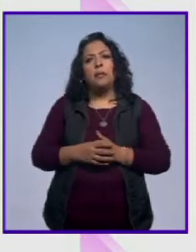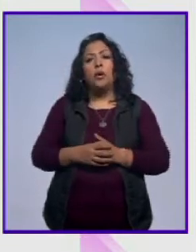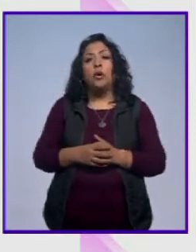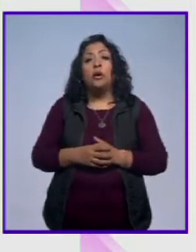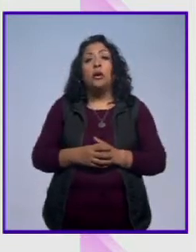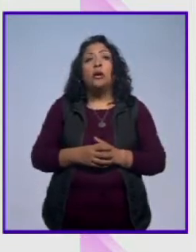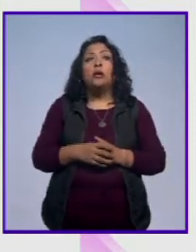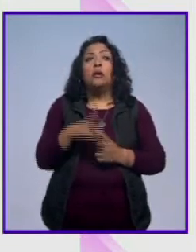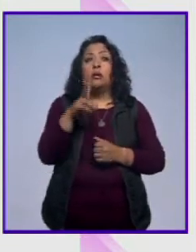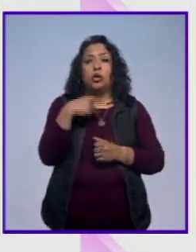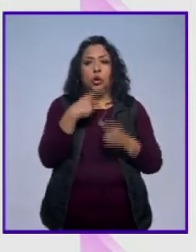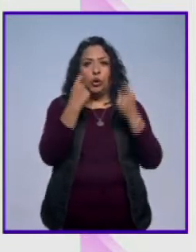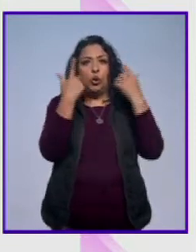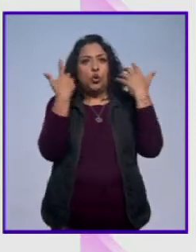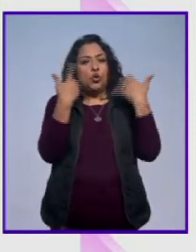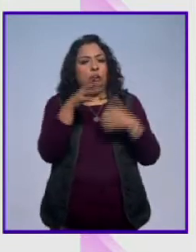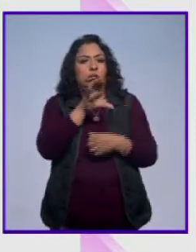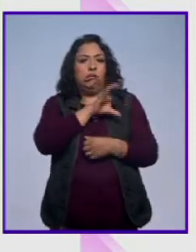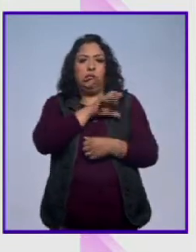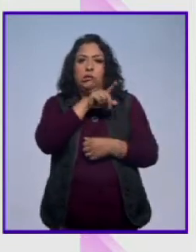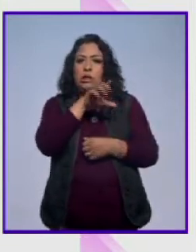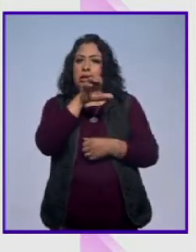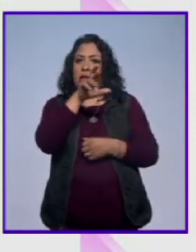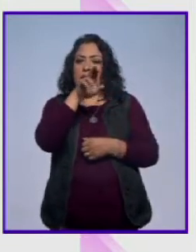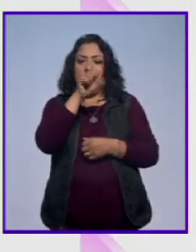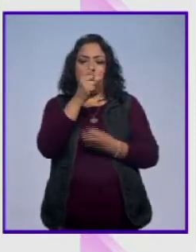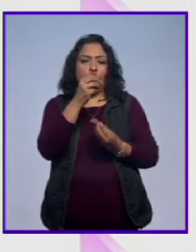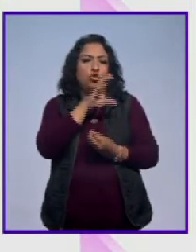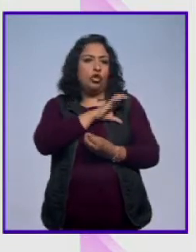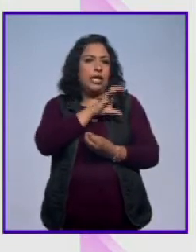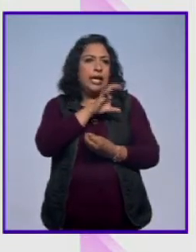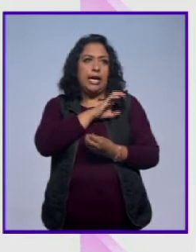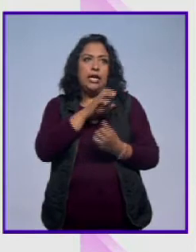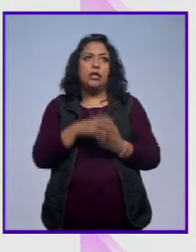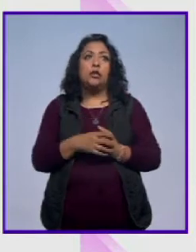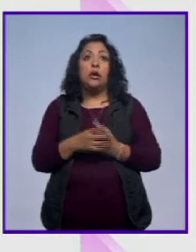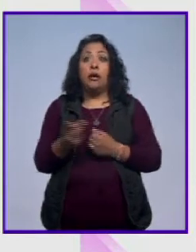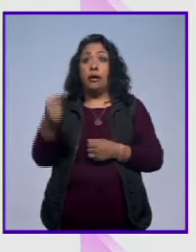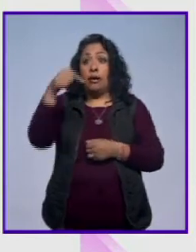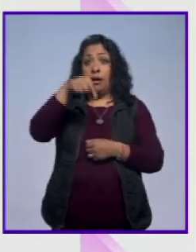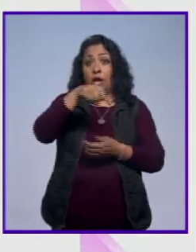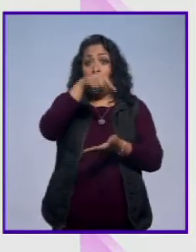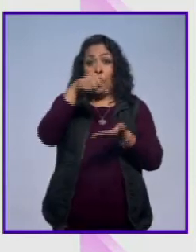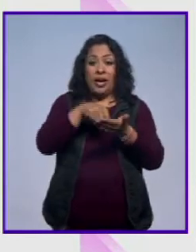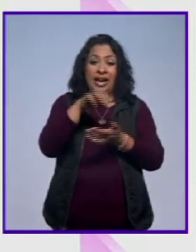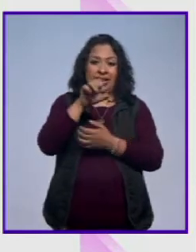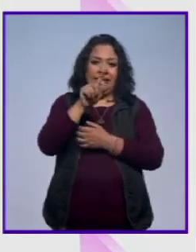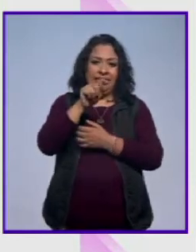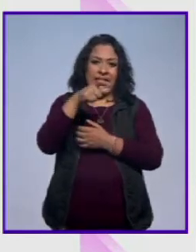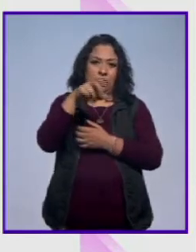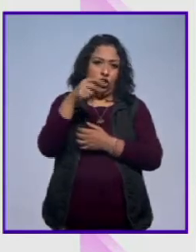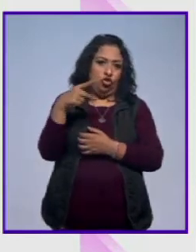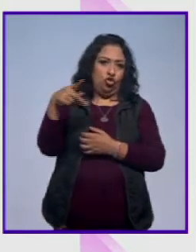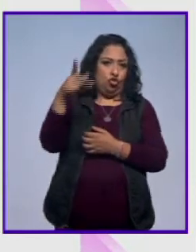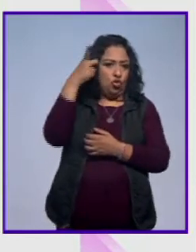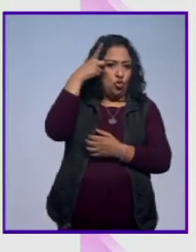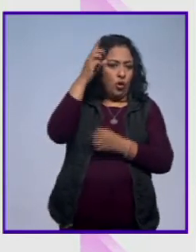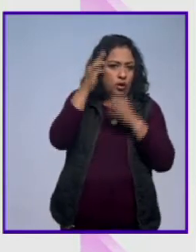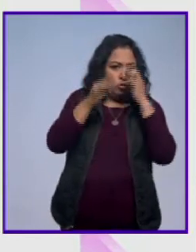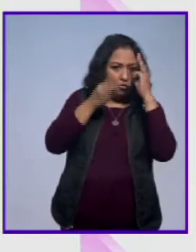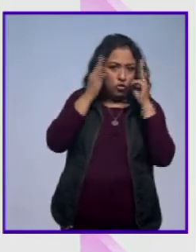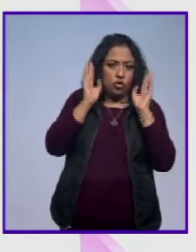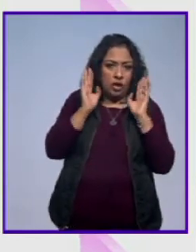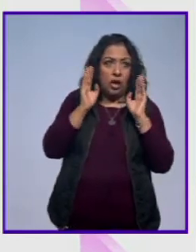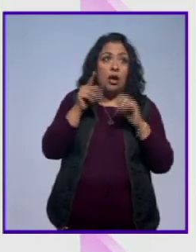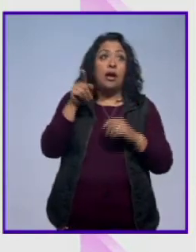le tuve mucha admiración y mucho cariño a Carlos y venir aquí al Estanquillo que es su museo y que